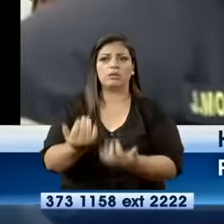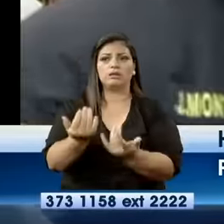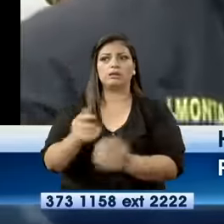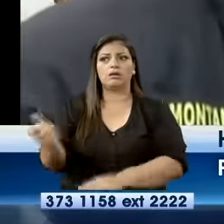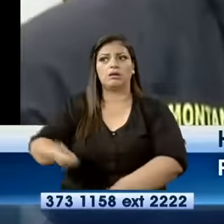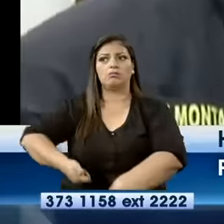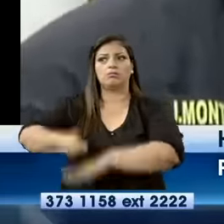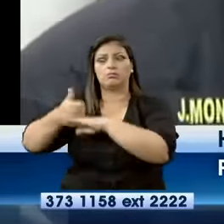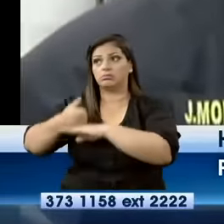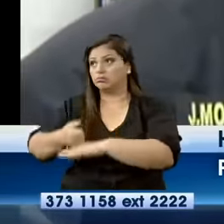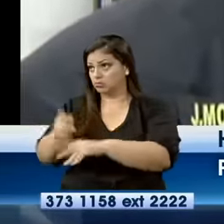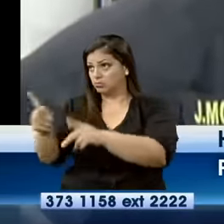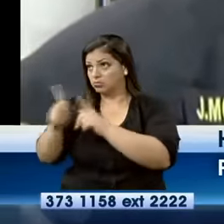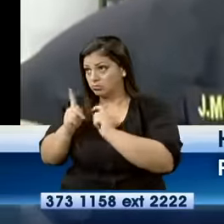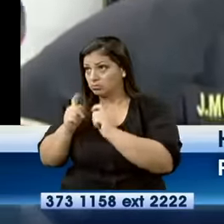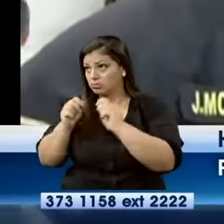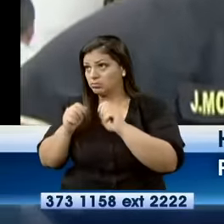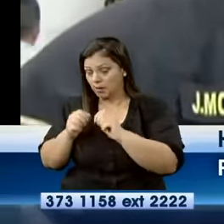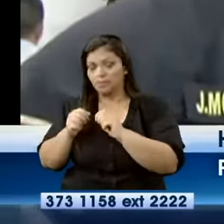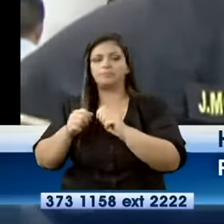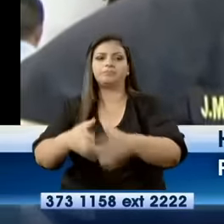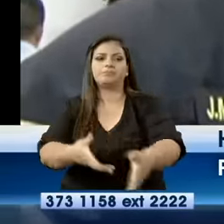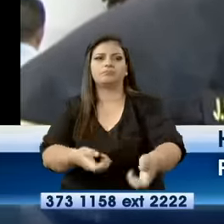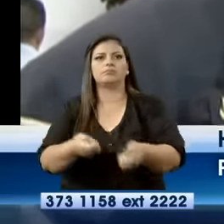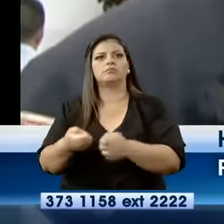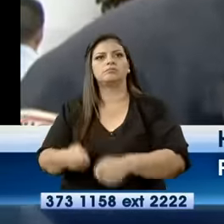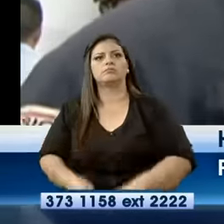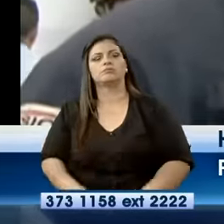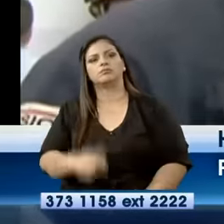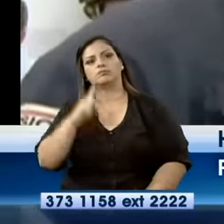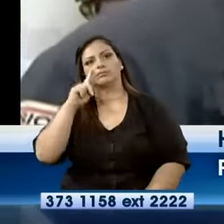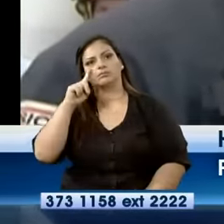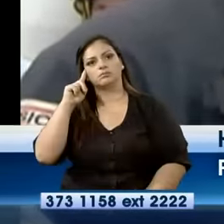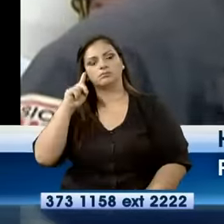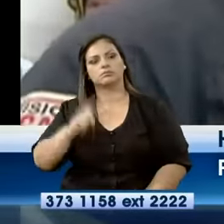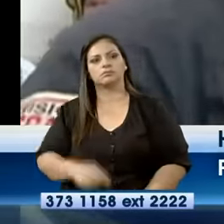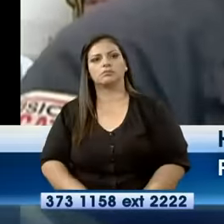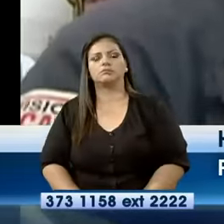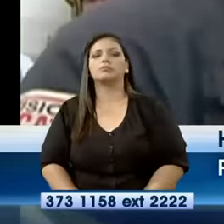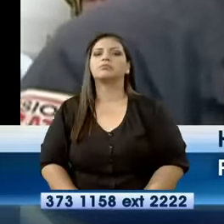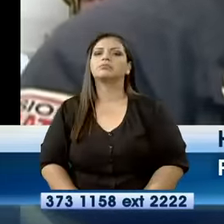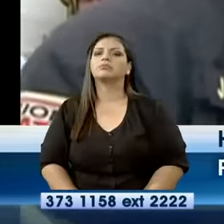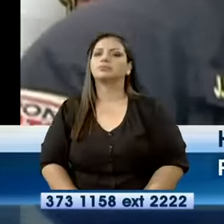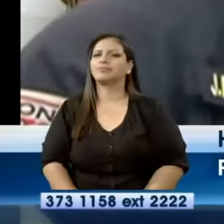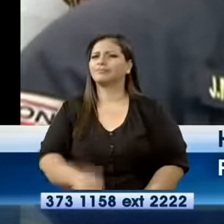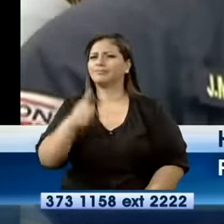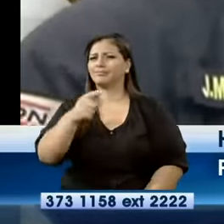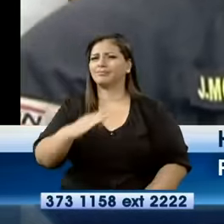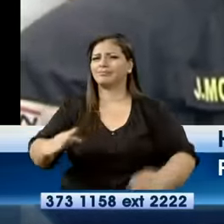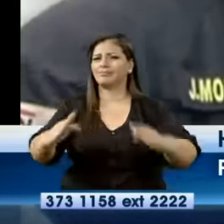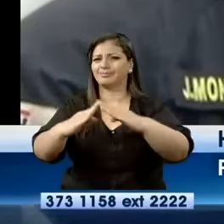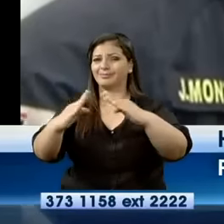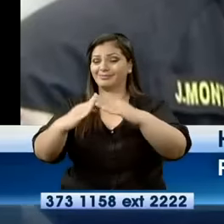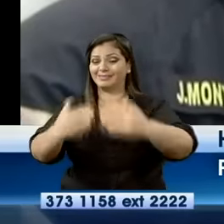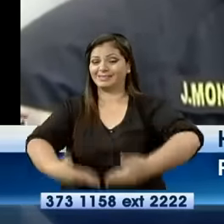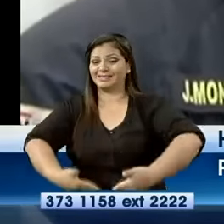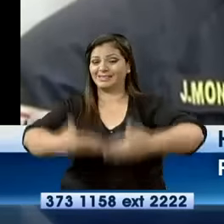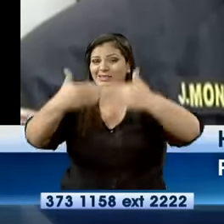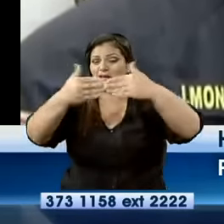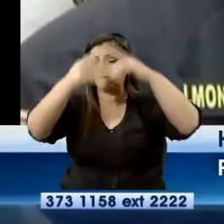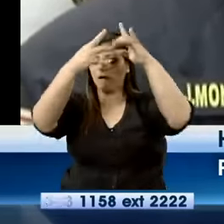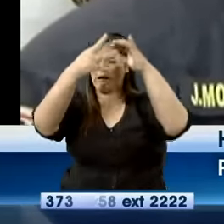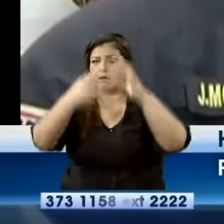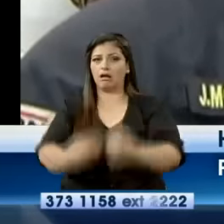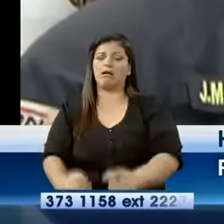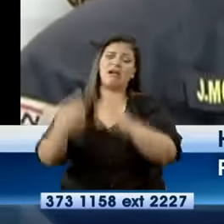pertinente. Es decir, desde el interior de la casa. Desde el interior de la casa, porque a la persona le cayó parte de la colisión, parte del cerramiento, parte del